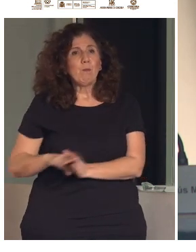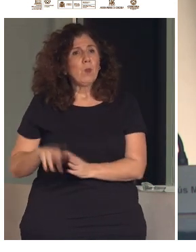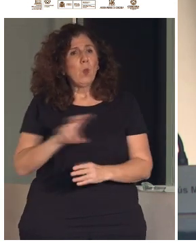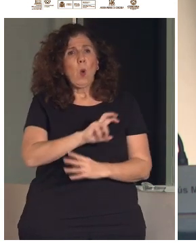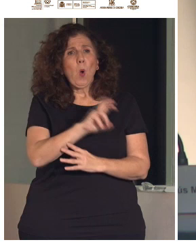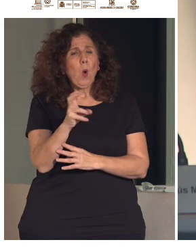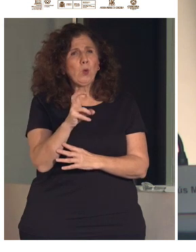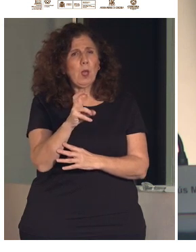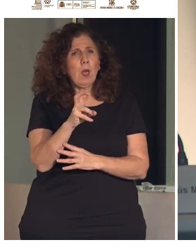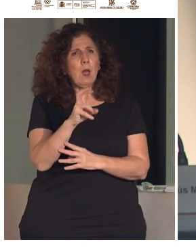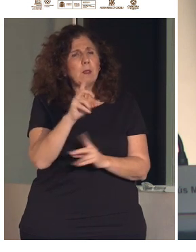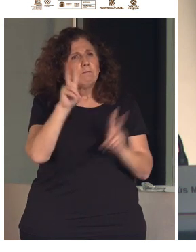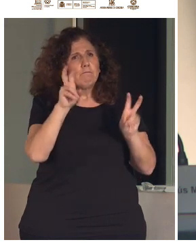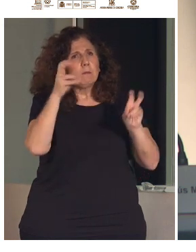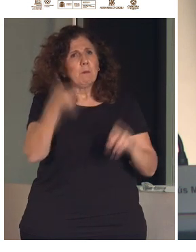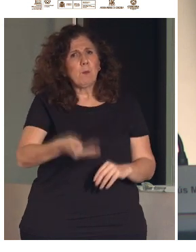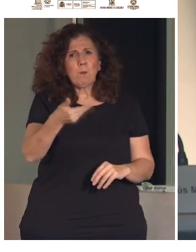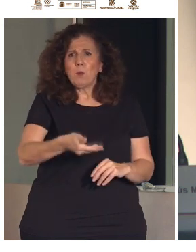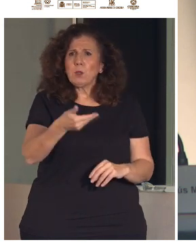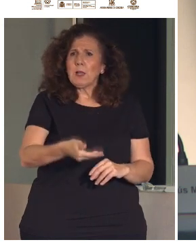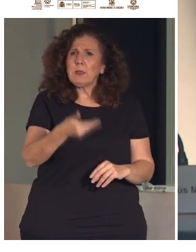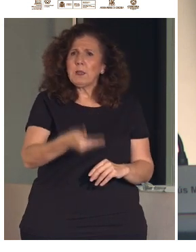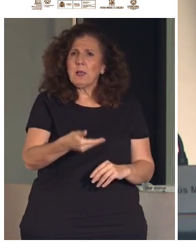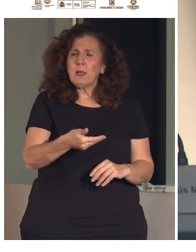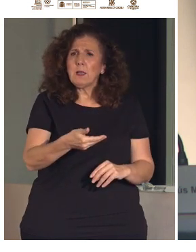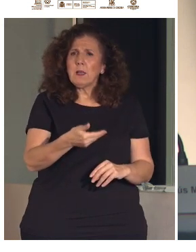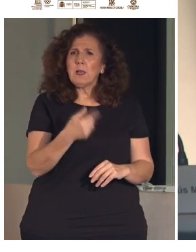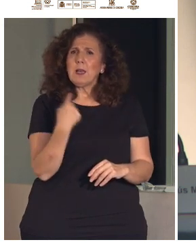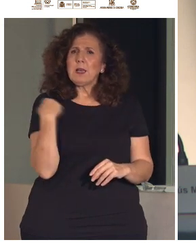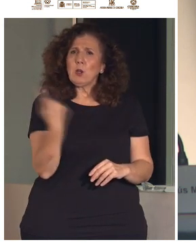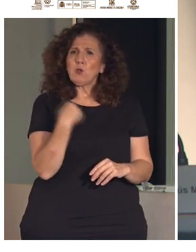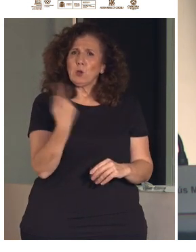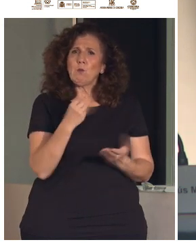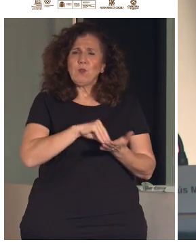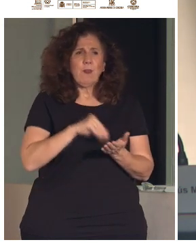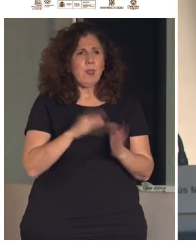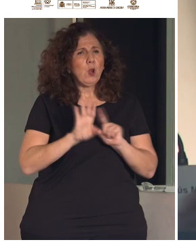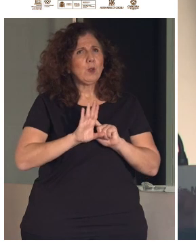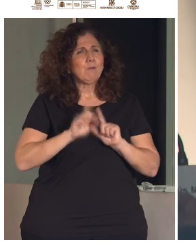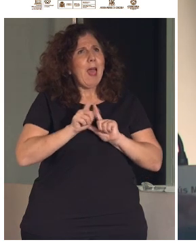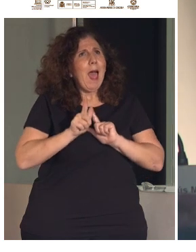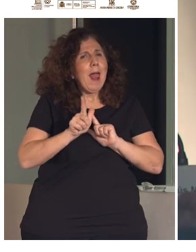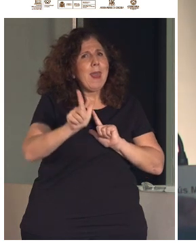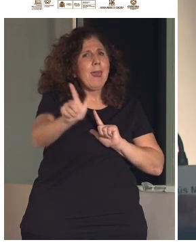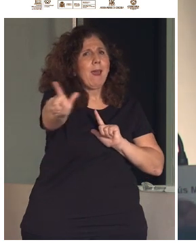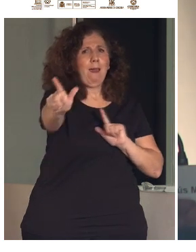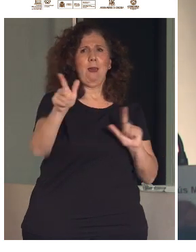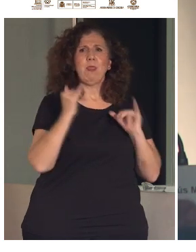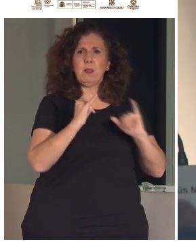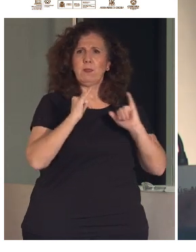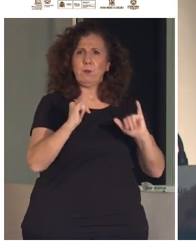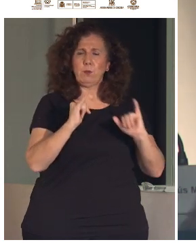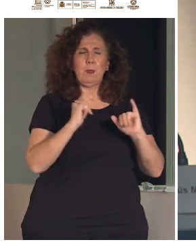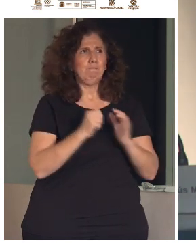profundo y, por tanto, más eficaz, que nos aloja del disfrute cultural y es esa visión paternalista con P